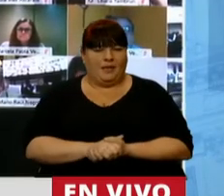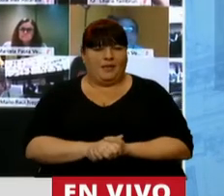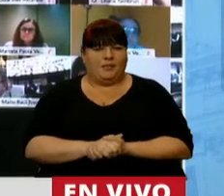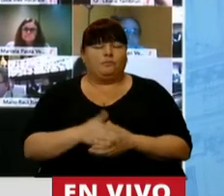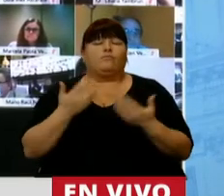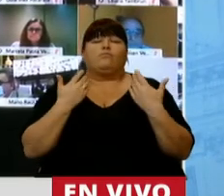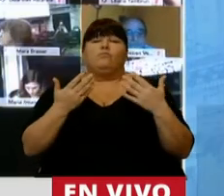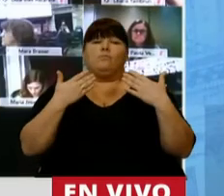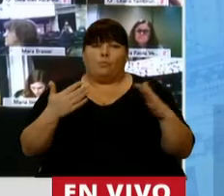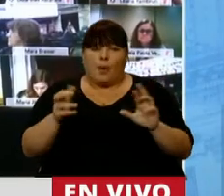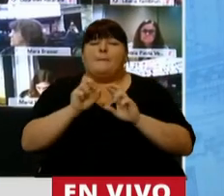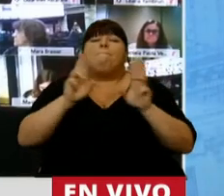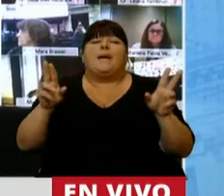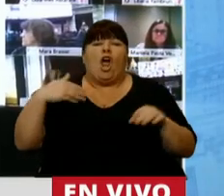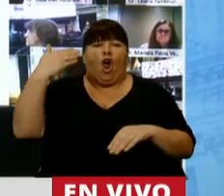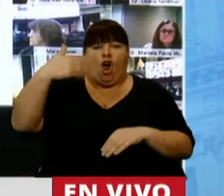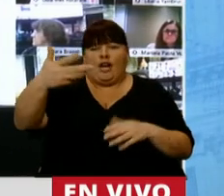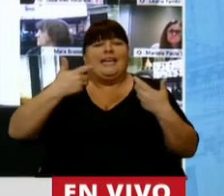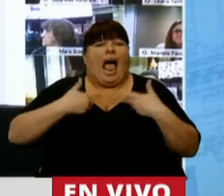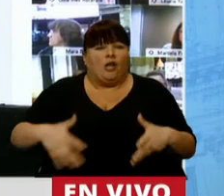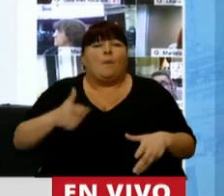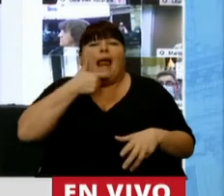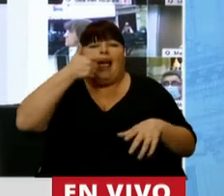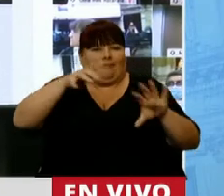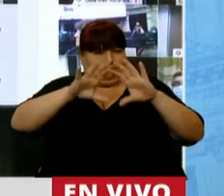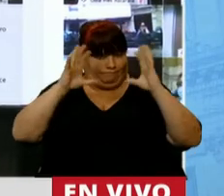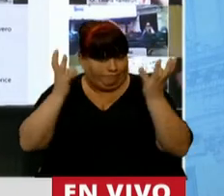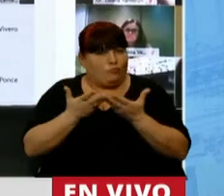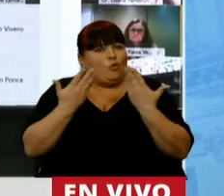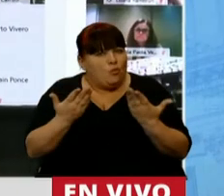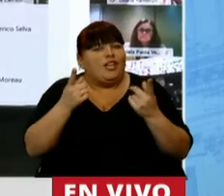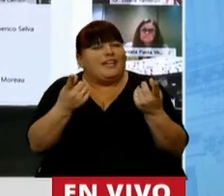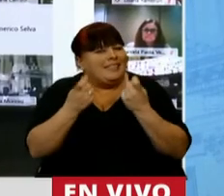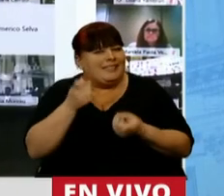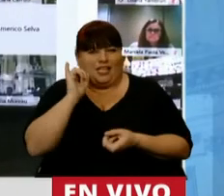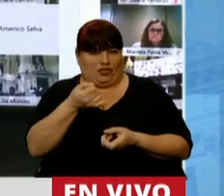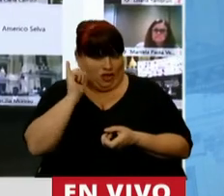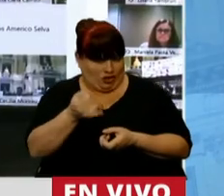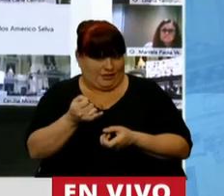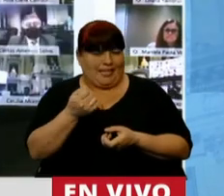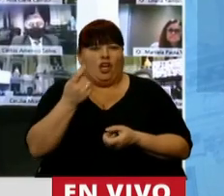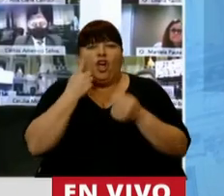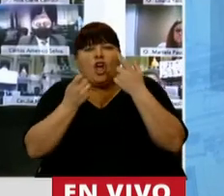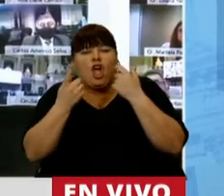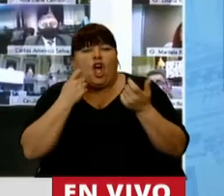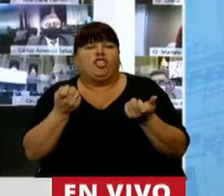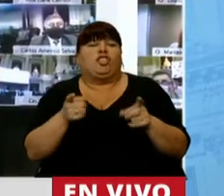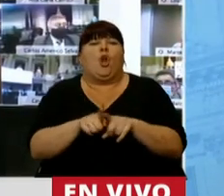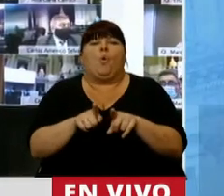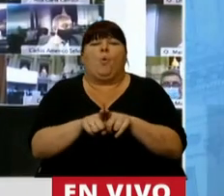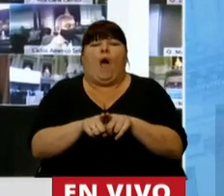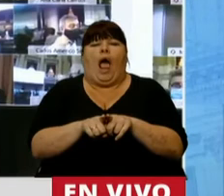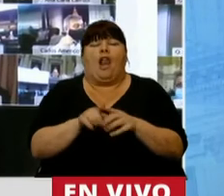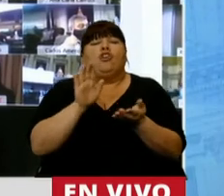puede acentuar un proceso natural de calentamiento. Por esto es necesario controlar, por lo menos,